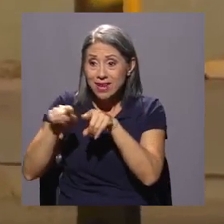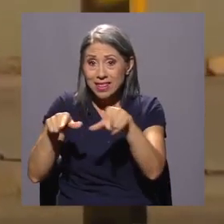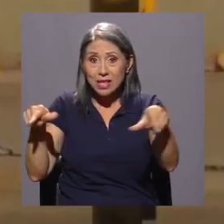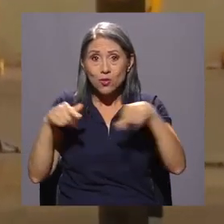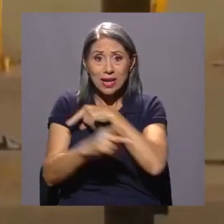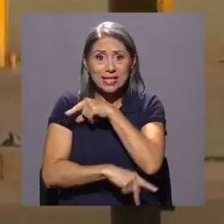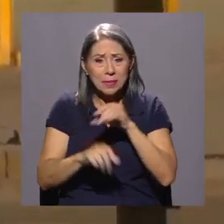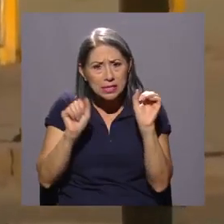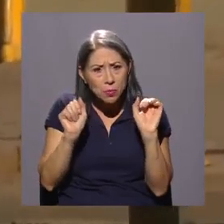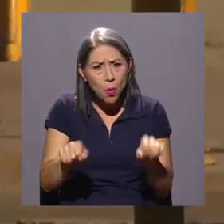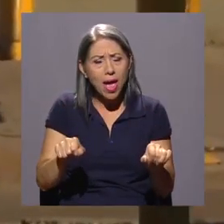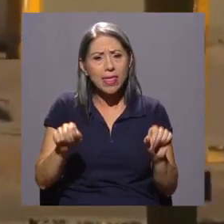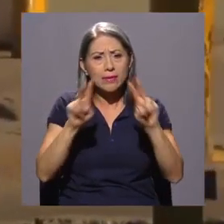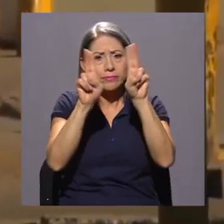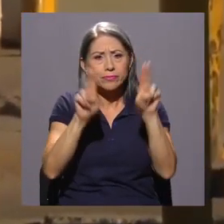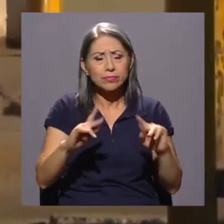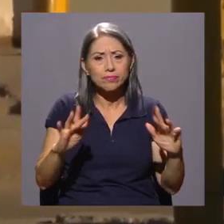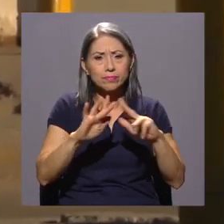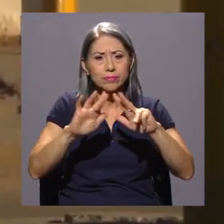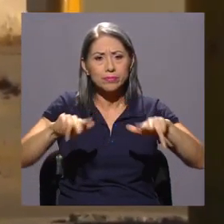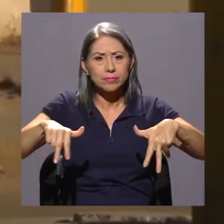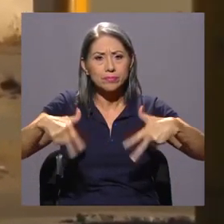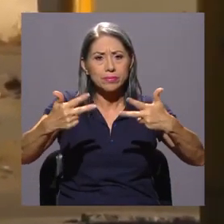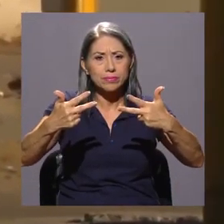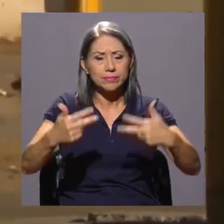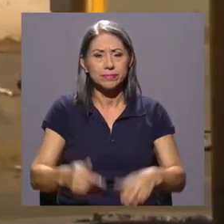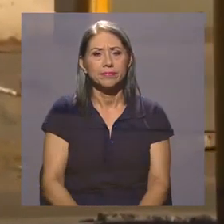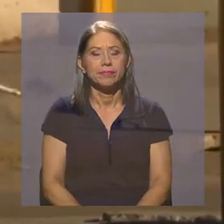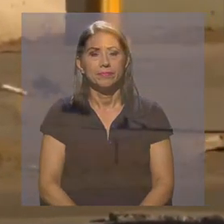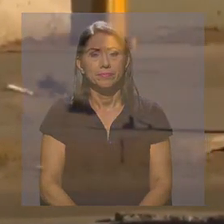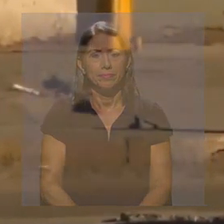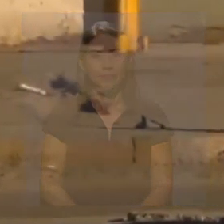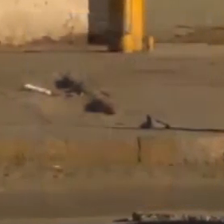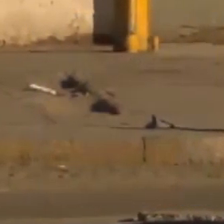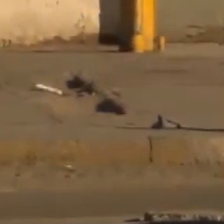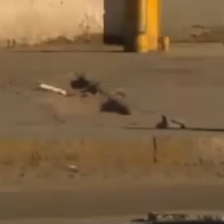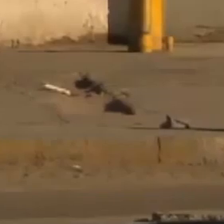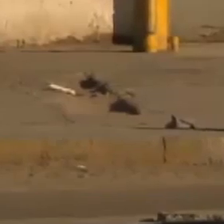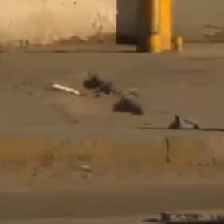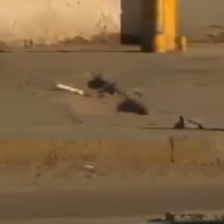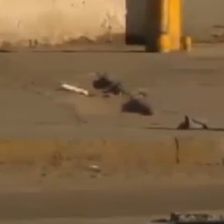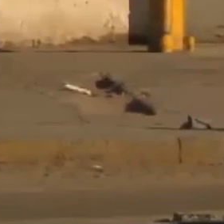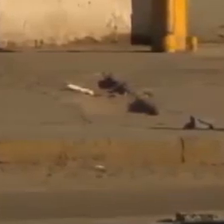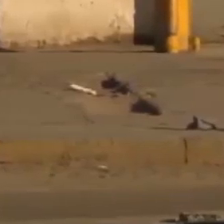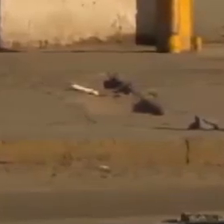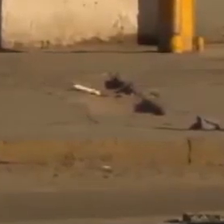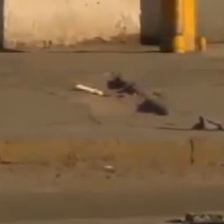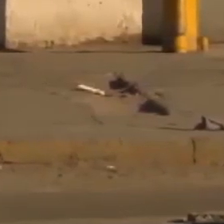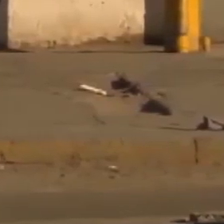contra las mujeres. Dada las restricciones de presencialidad, las clases actualmente se imparten por la plataforma UCR Global y Zoom, lo que ha